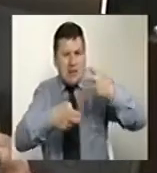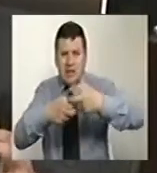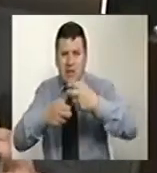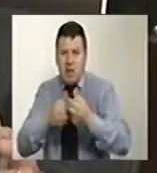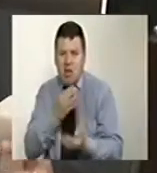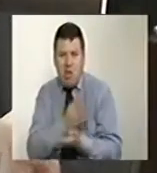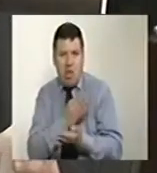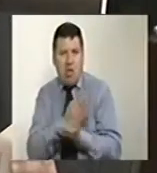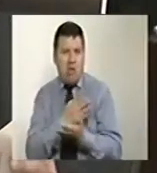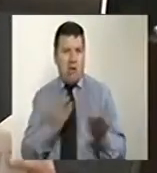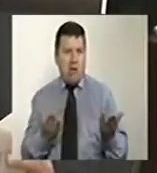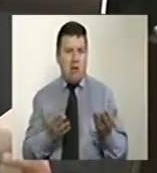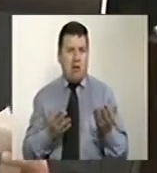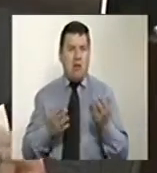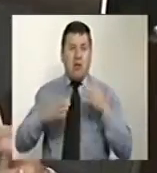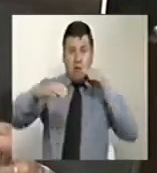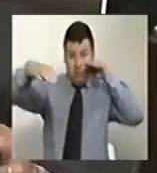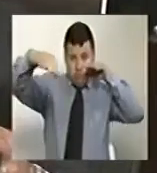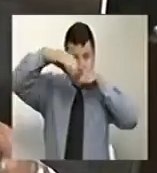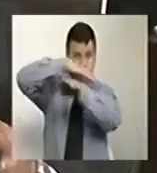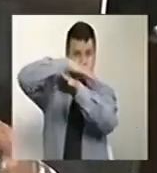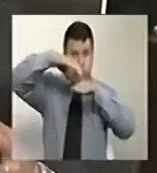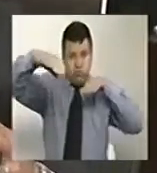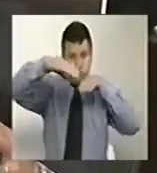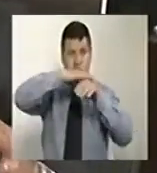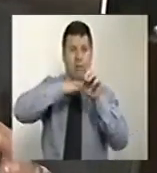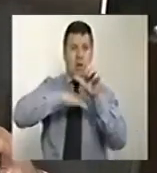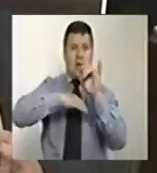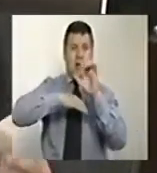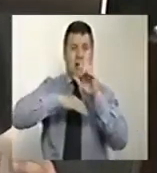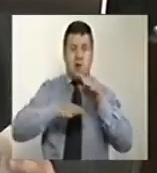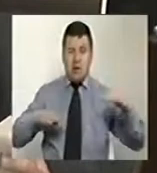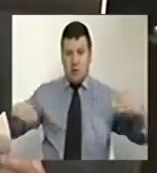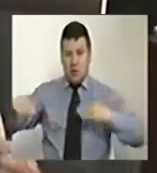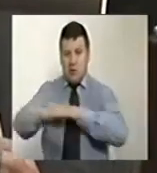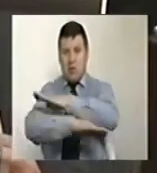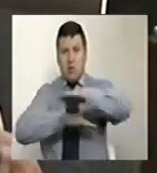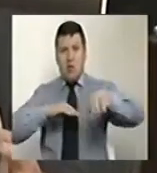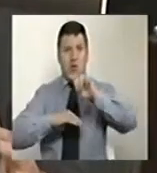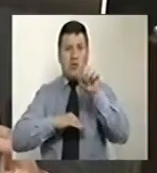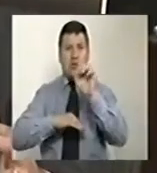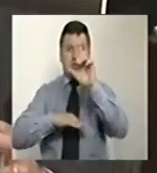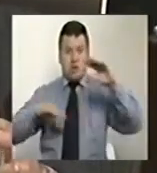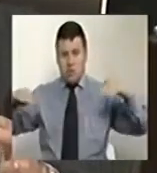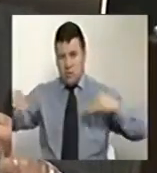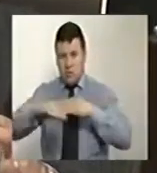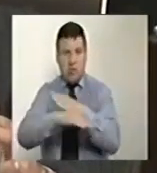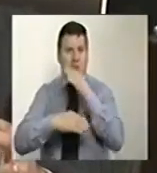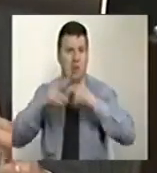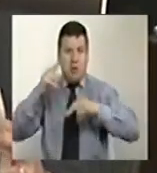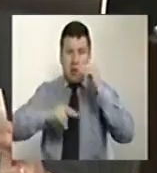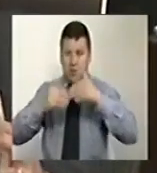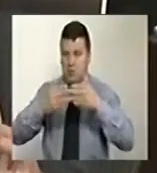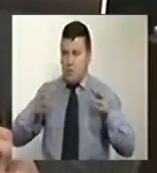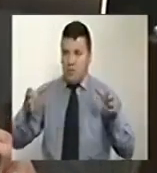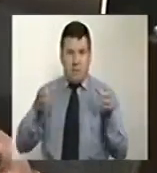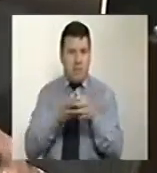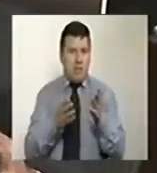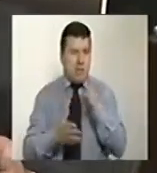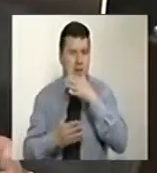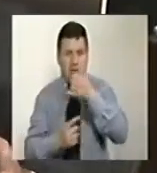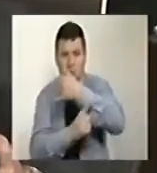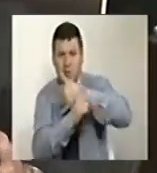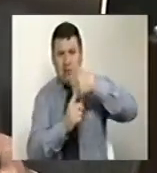y corrupción en el túnel de la línea y Ruta del Sol. No se inicia Puerta de Oro, Cruz del Vicio en la región